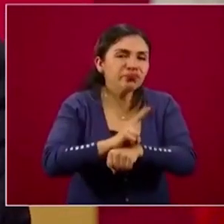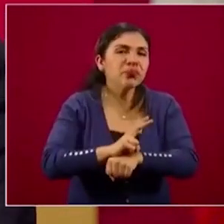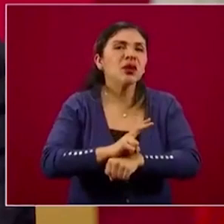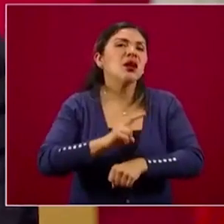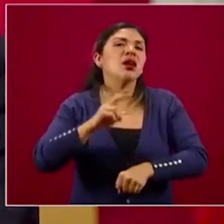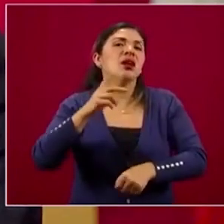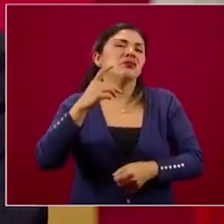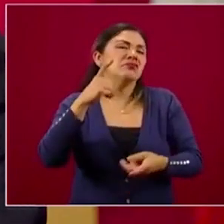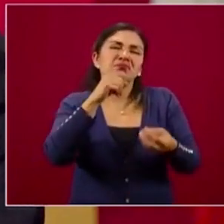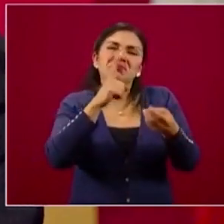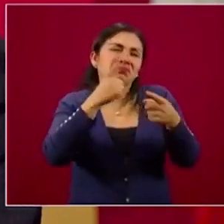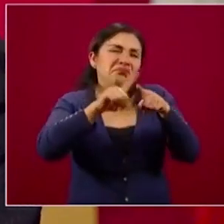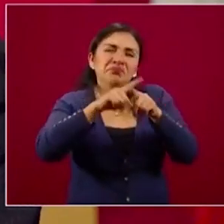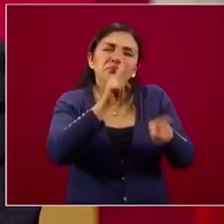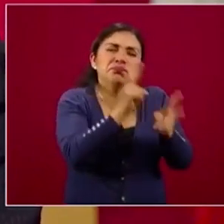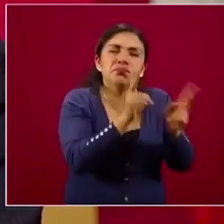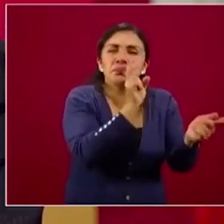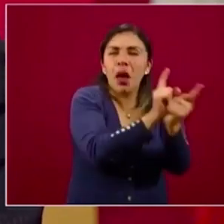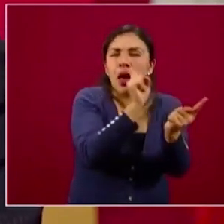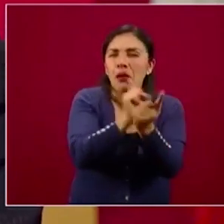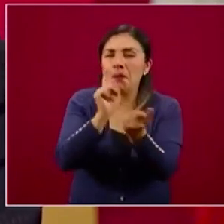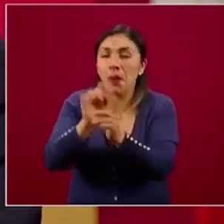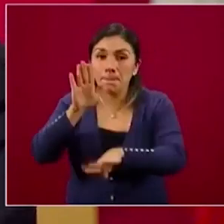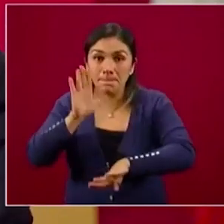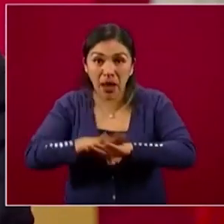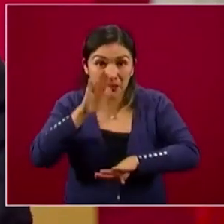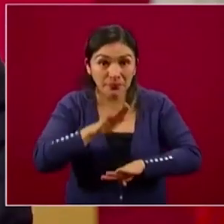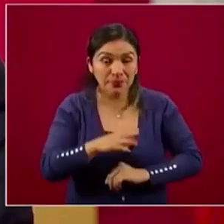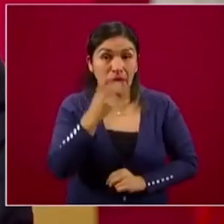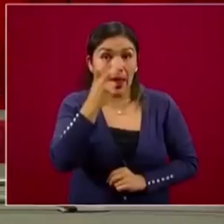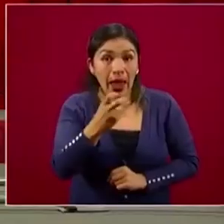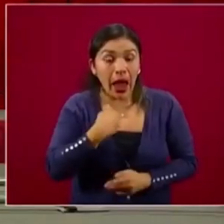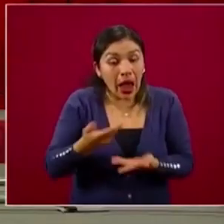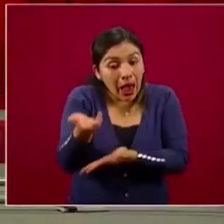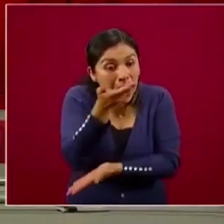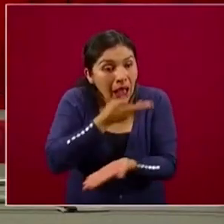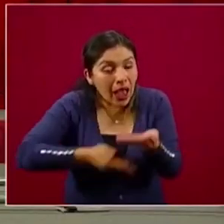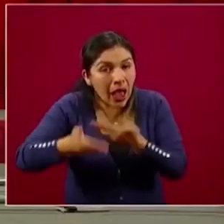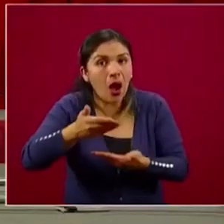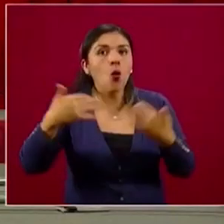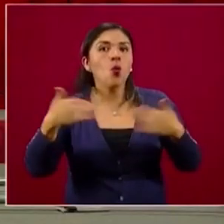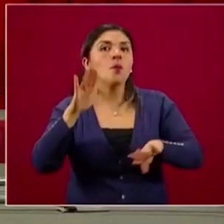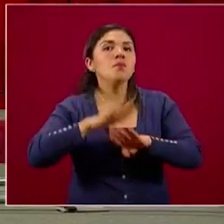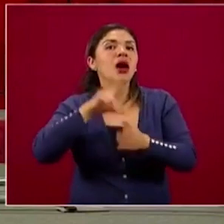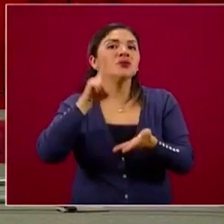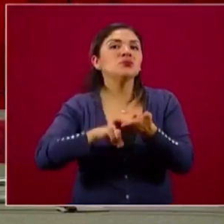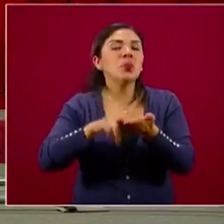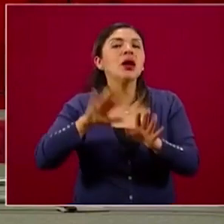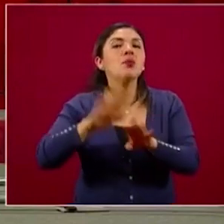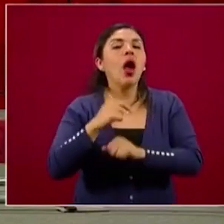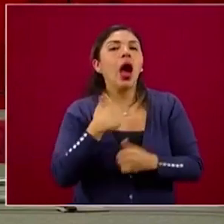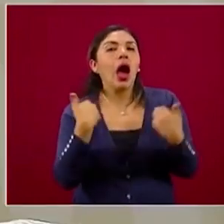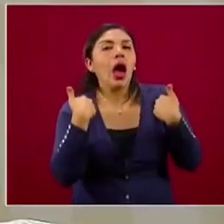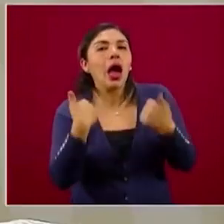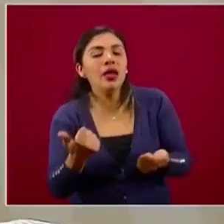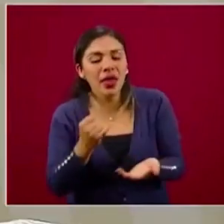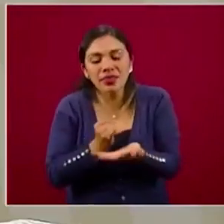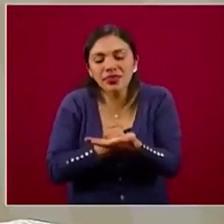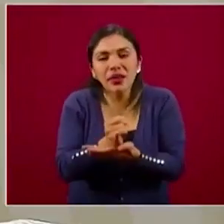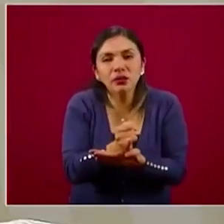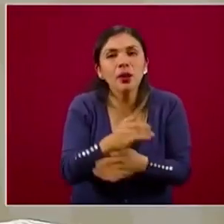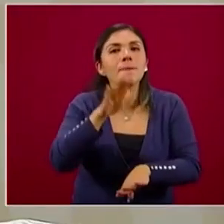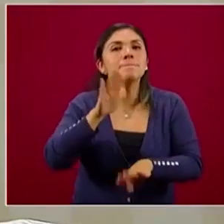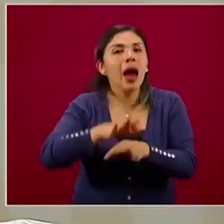locales, etcétera. Y es muy enriquecedor este diálogo, porque al final de cuentas nos lleva a decisiones